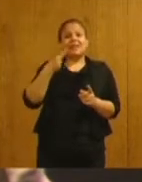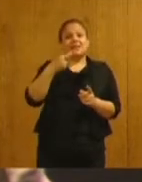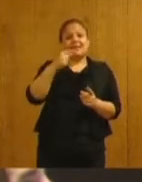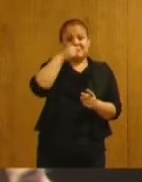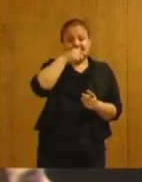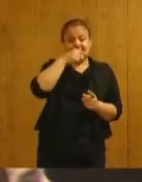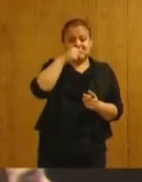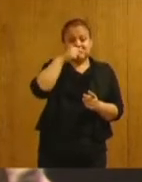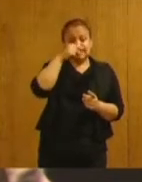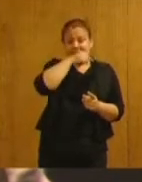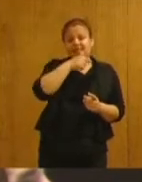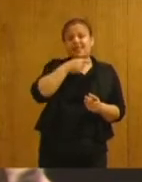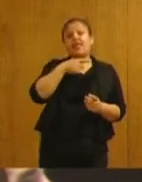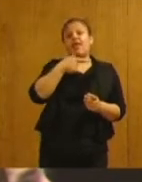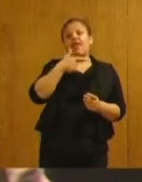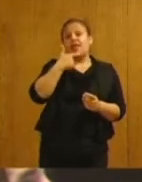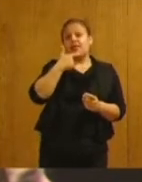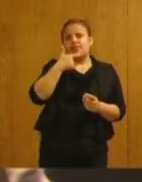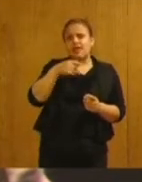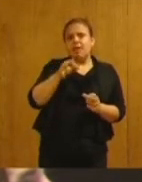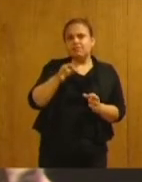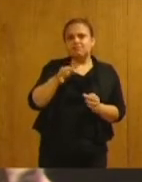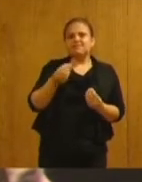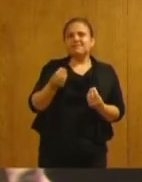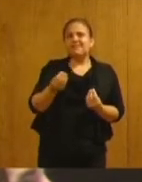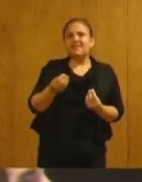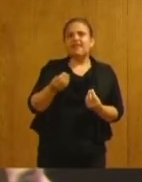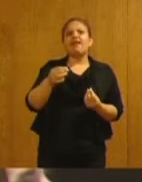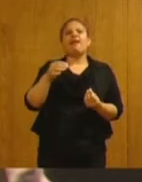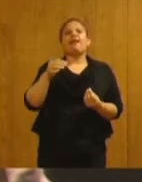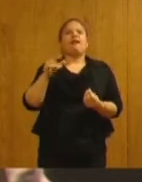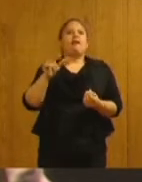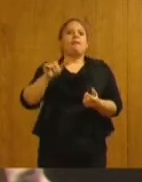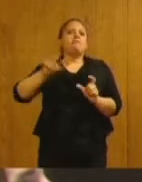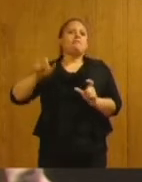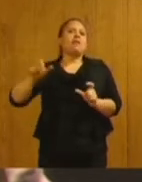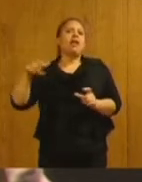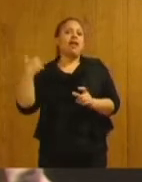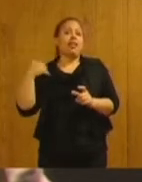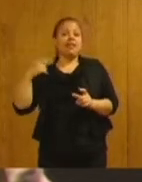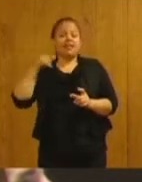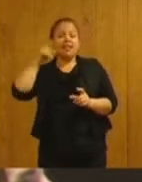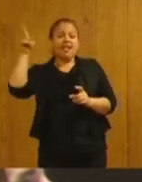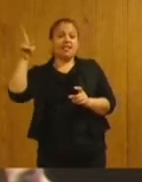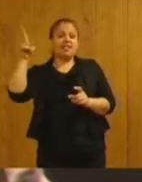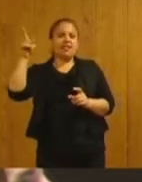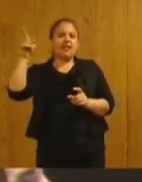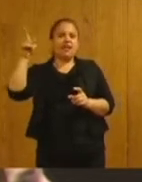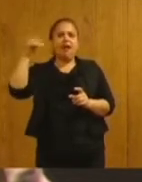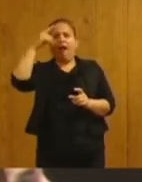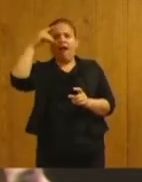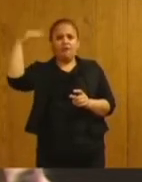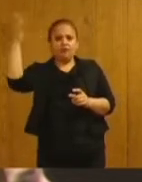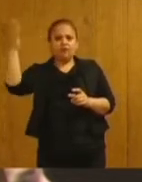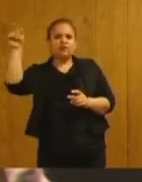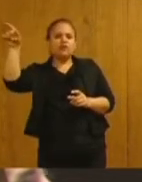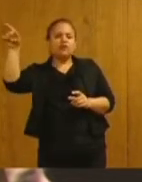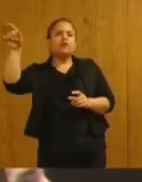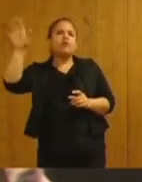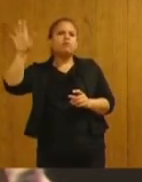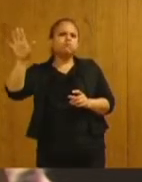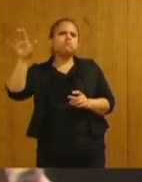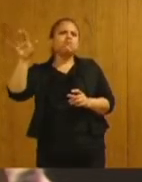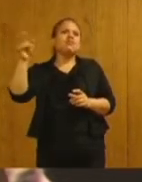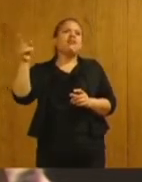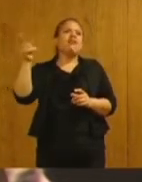la posibilidad de que extranjeros argentinos varados en el exterior, extranjeros residentes en el país, y